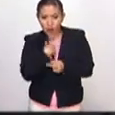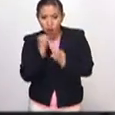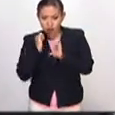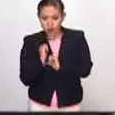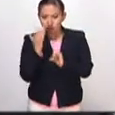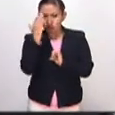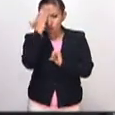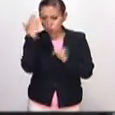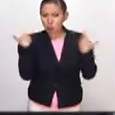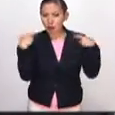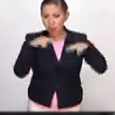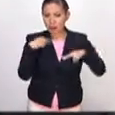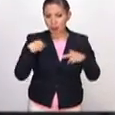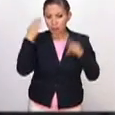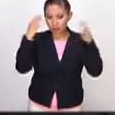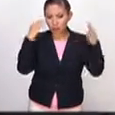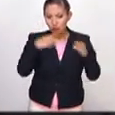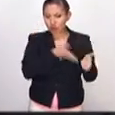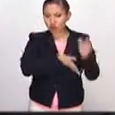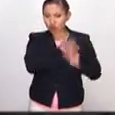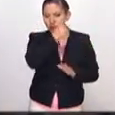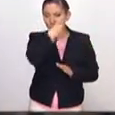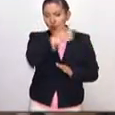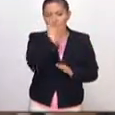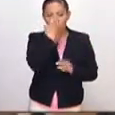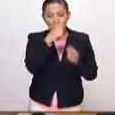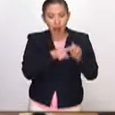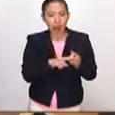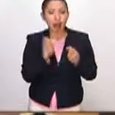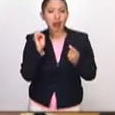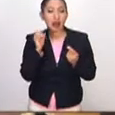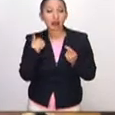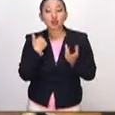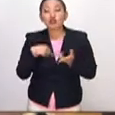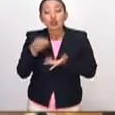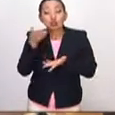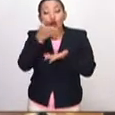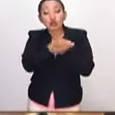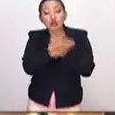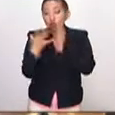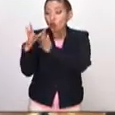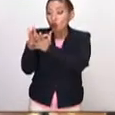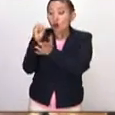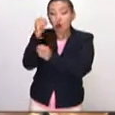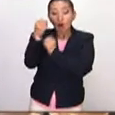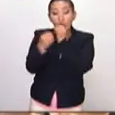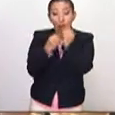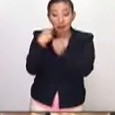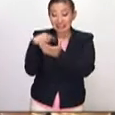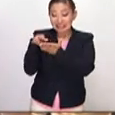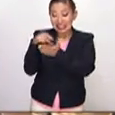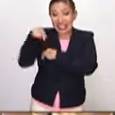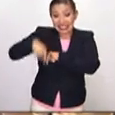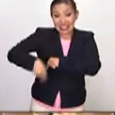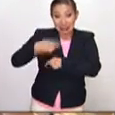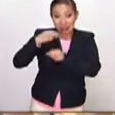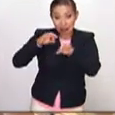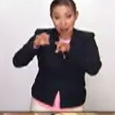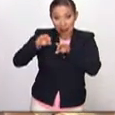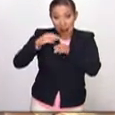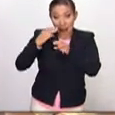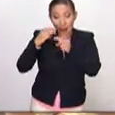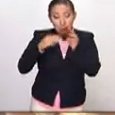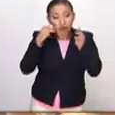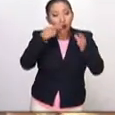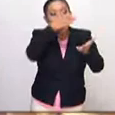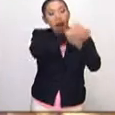funjan como embajadores del museo. En su escuela vamos a llevar reproducciones de obras que ellos trabajaron aquí en el museo